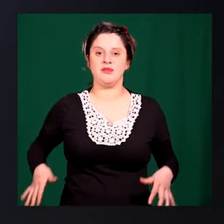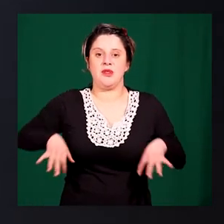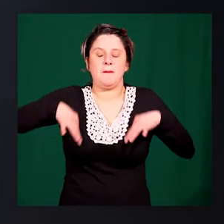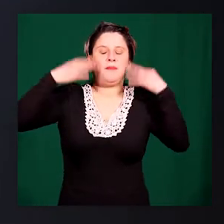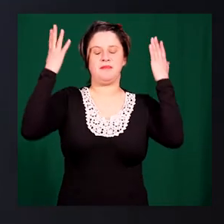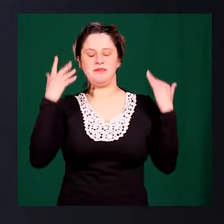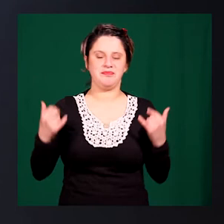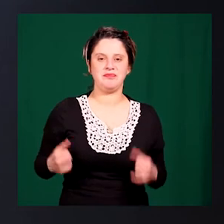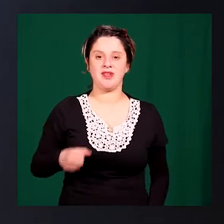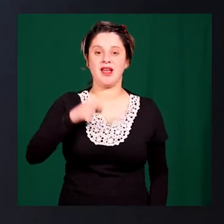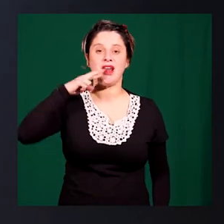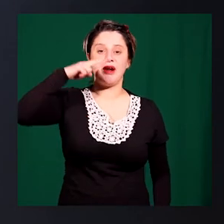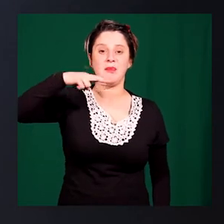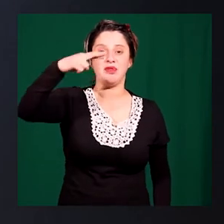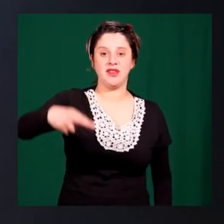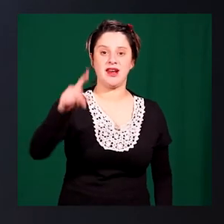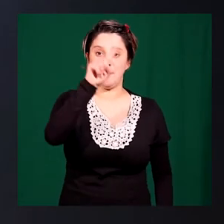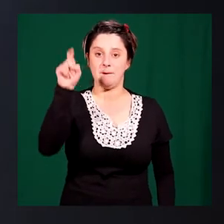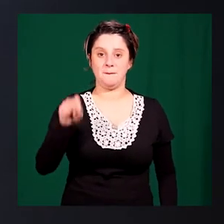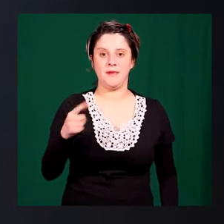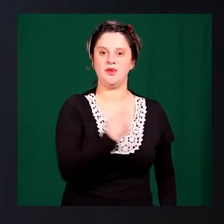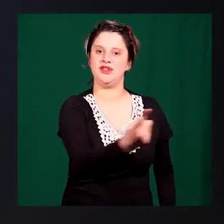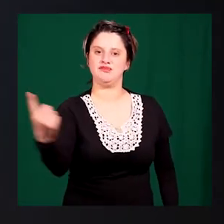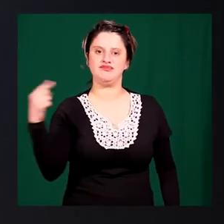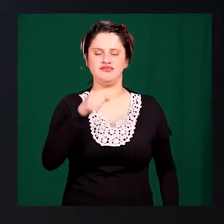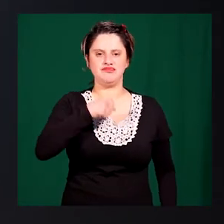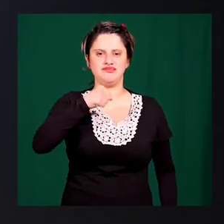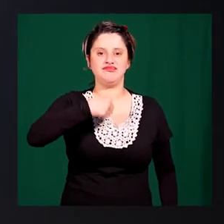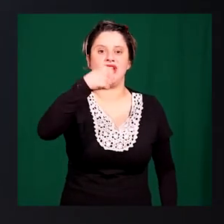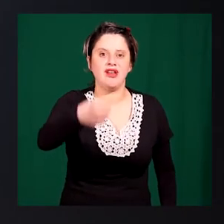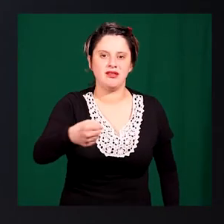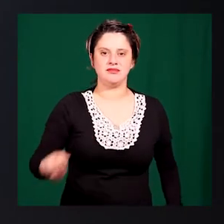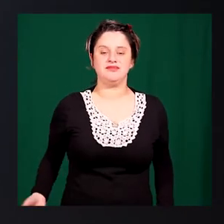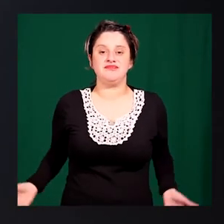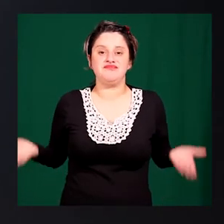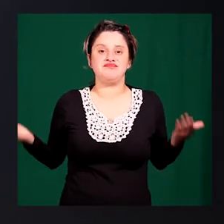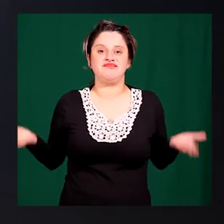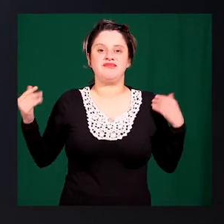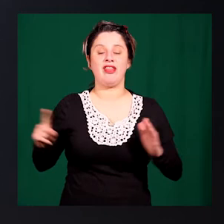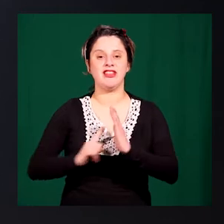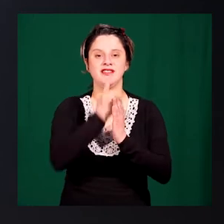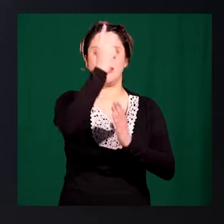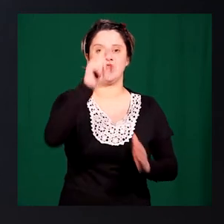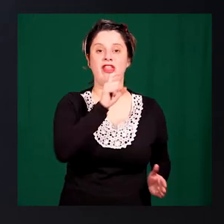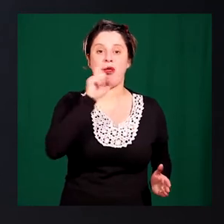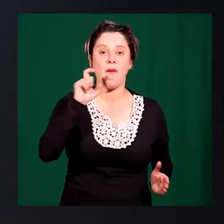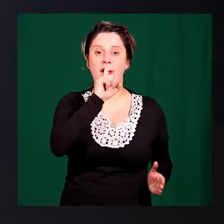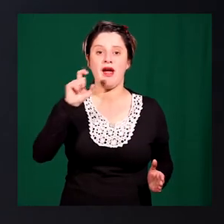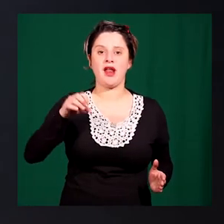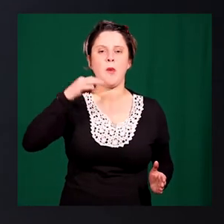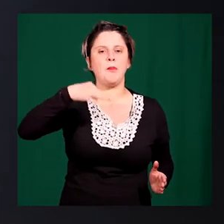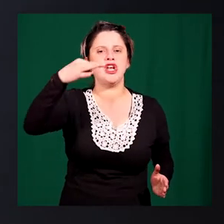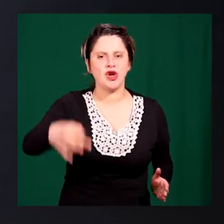personificarse y responder las preguntas que sus compañeros realicen. De este modo, propiciamos el desarrollo del lenguaje,